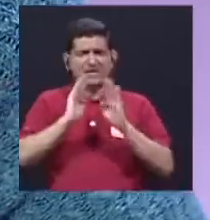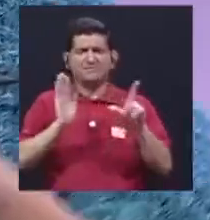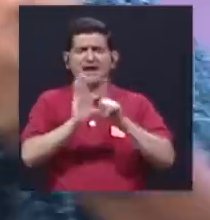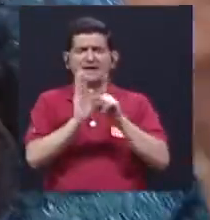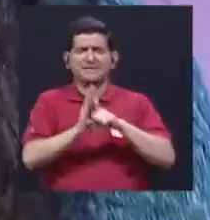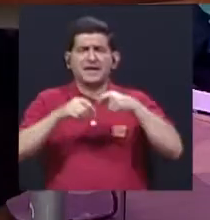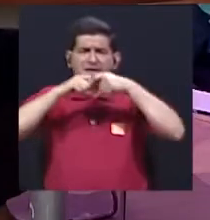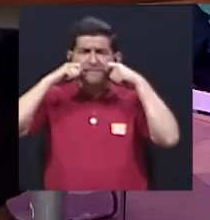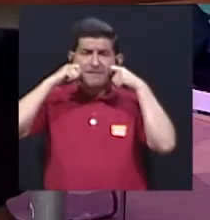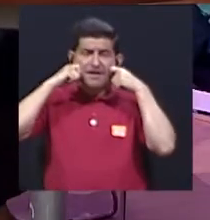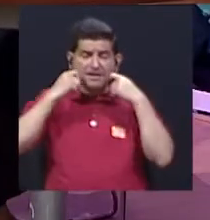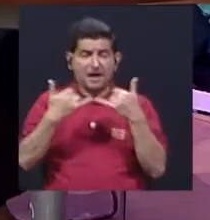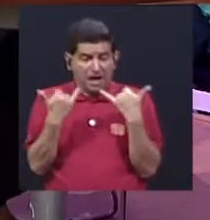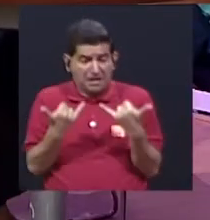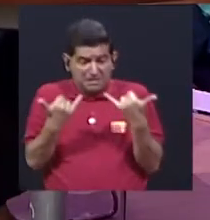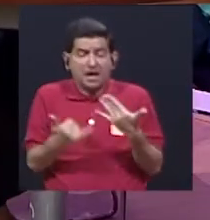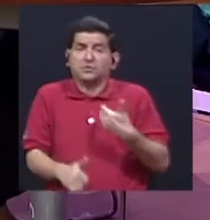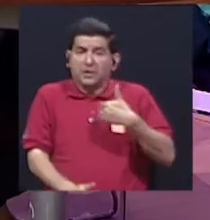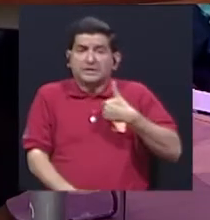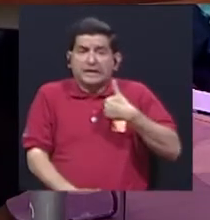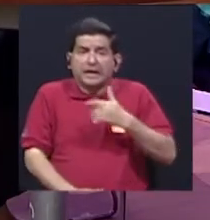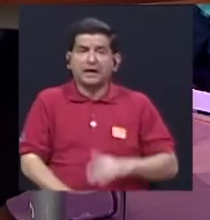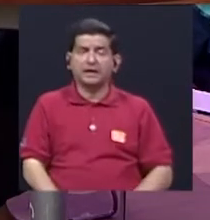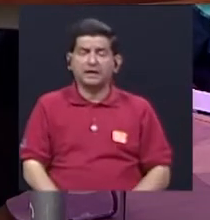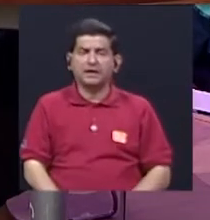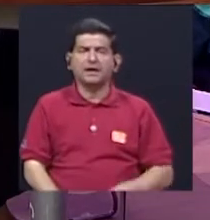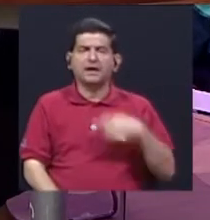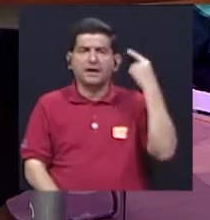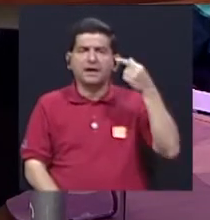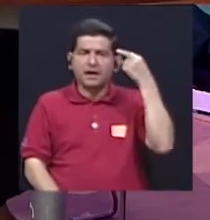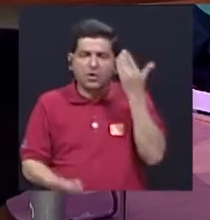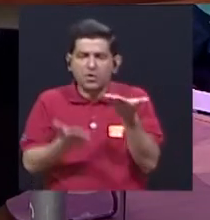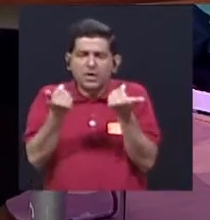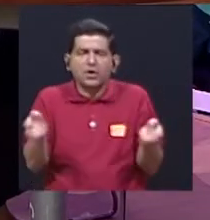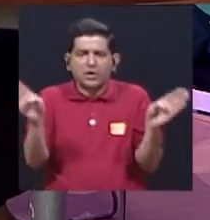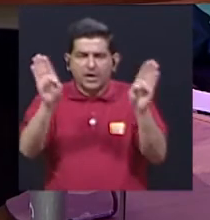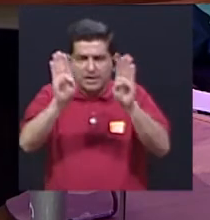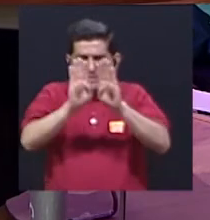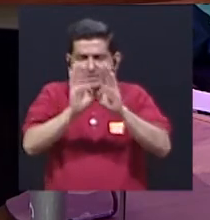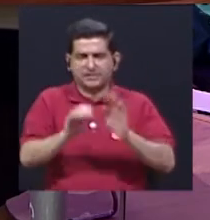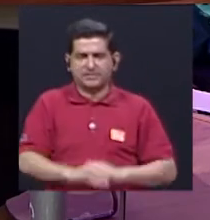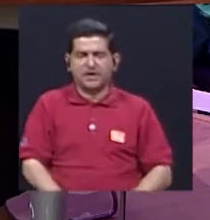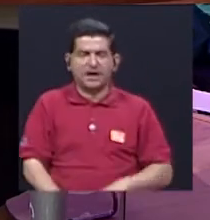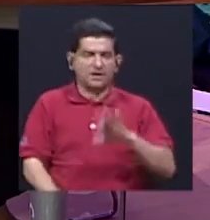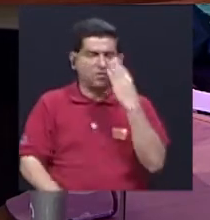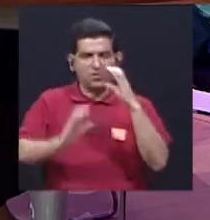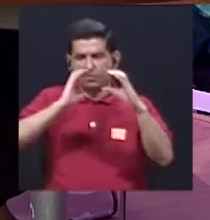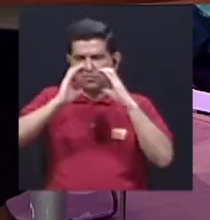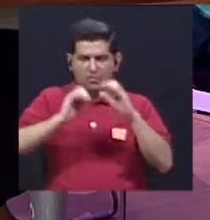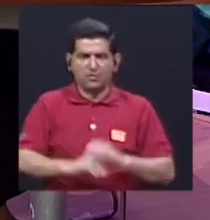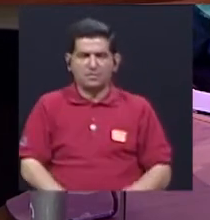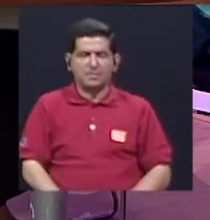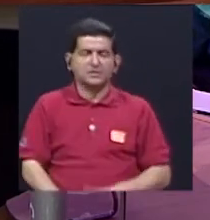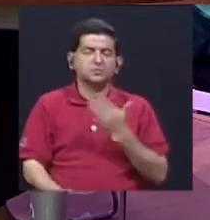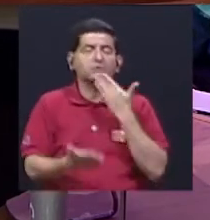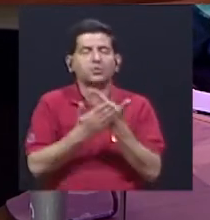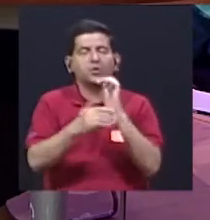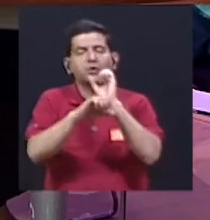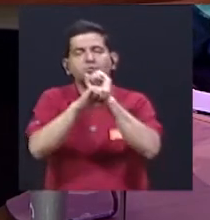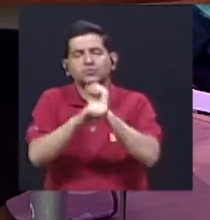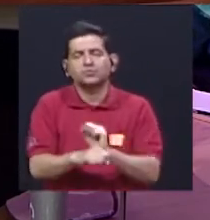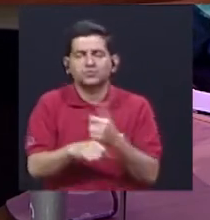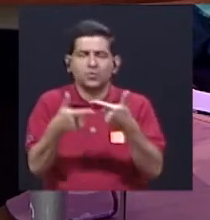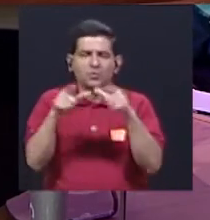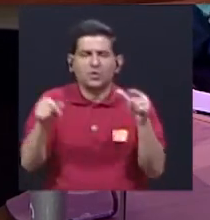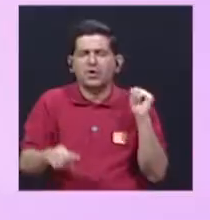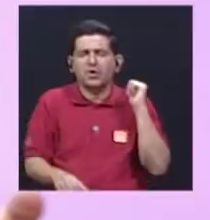Mordaza, es la ley que está vigente actualmente. Si el gobierno quisiera cerrar medios por esto de las buenas costumbres y el